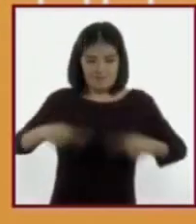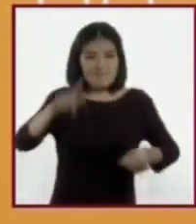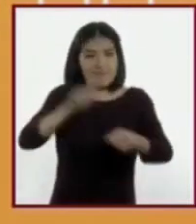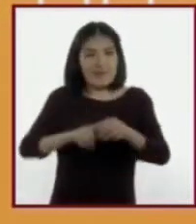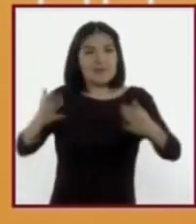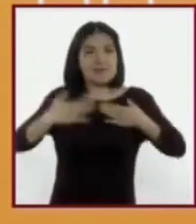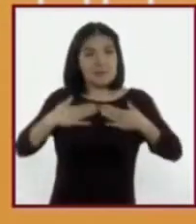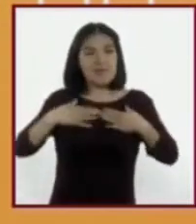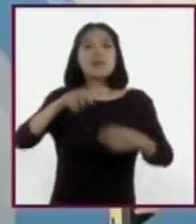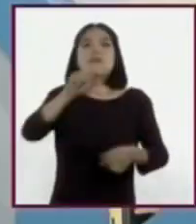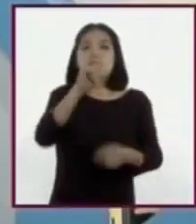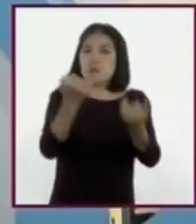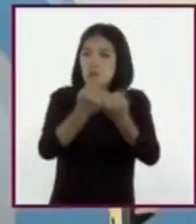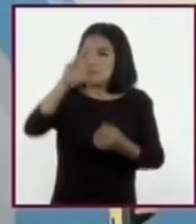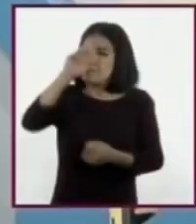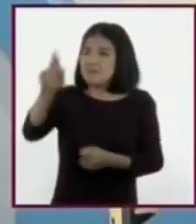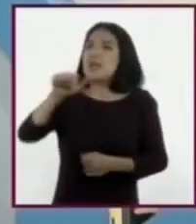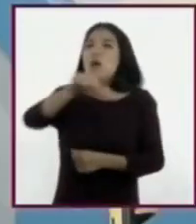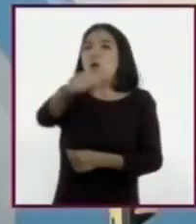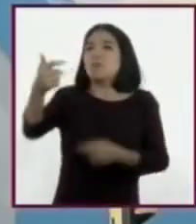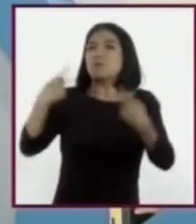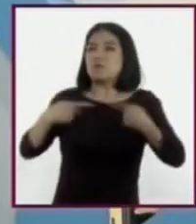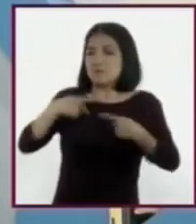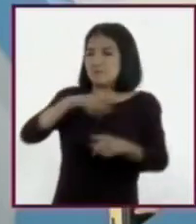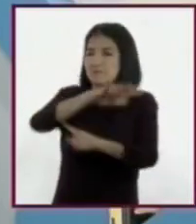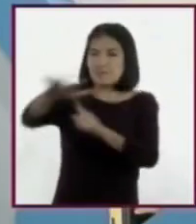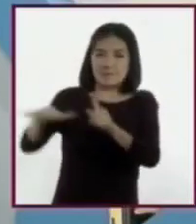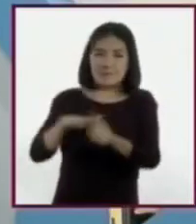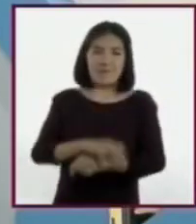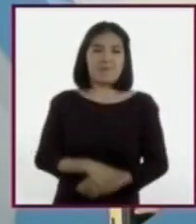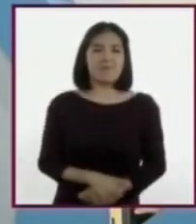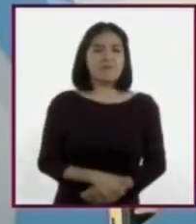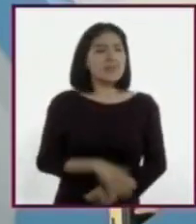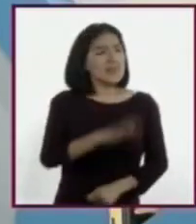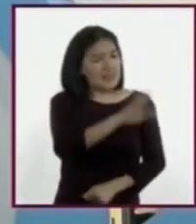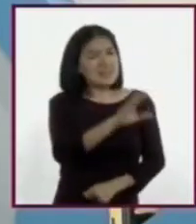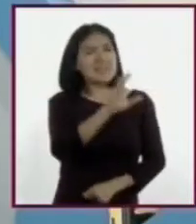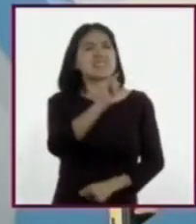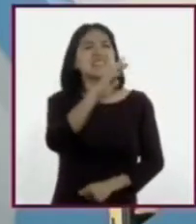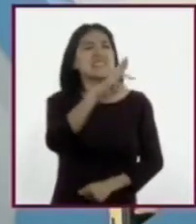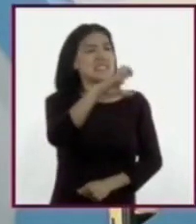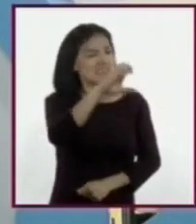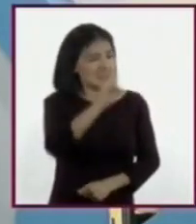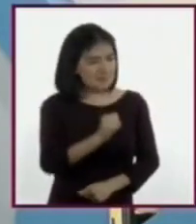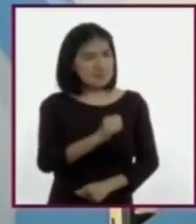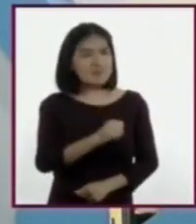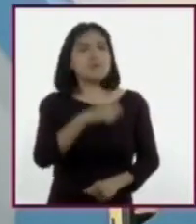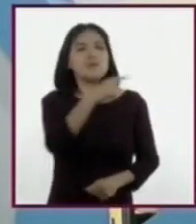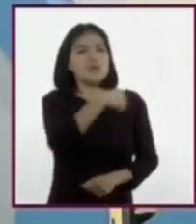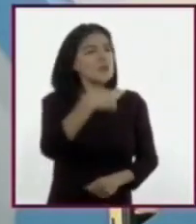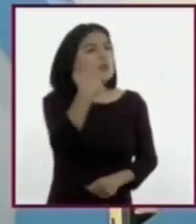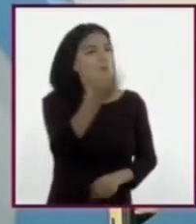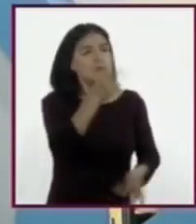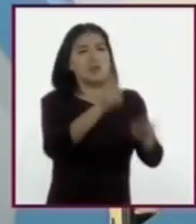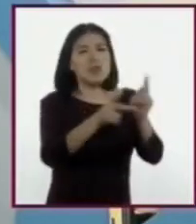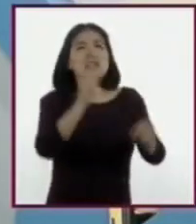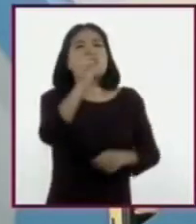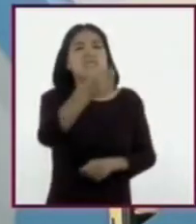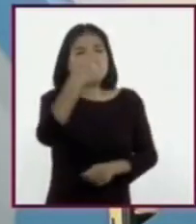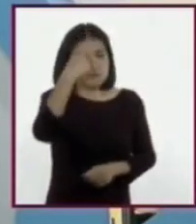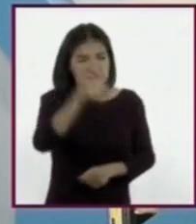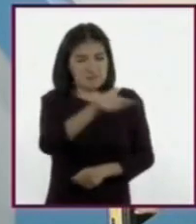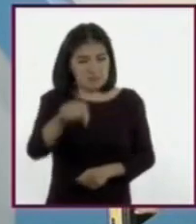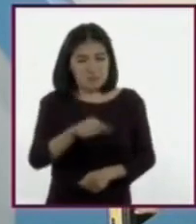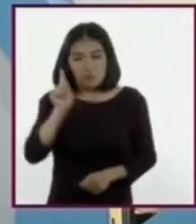y el respeto al otro. Circe, me gustaría continuar ahora hablando sobre las implicaciones que supone para